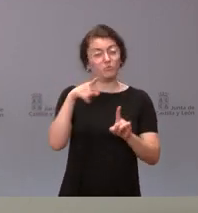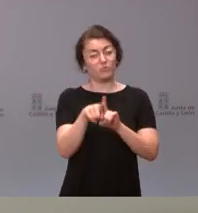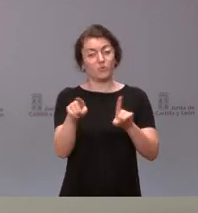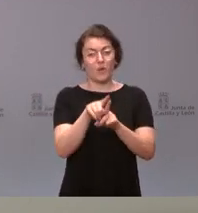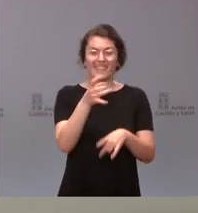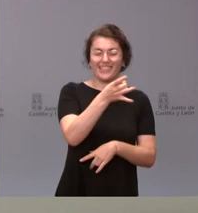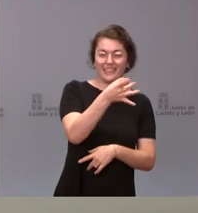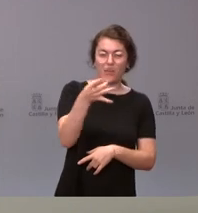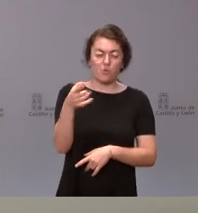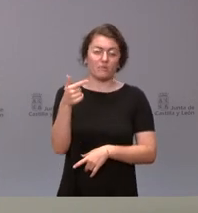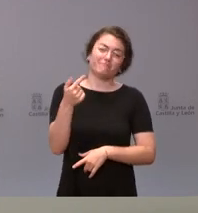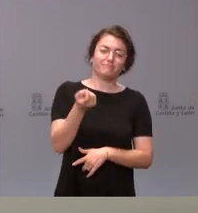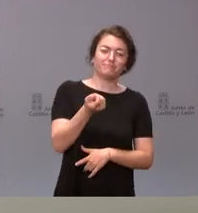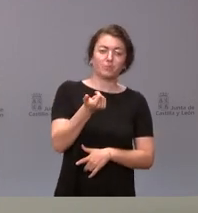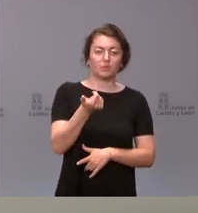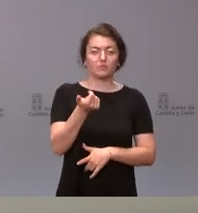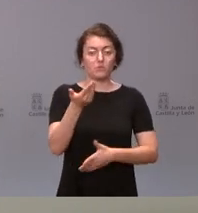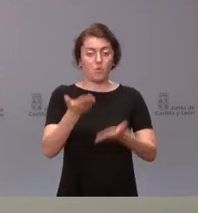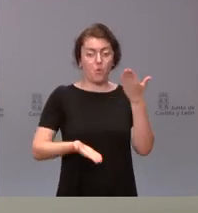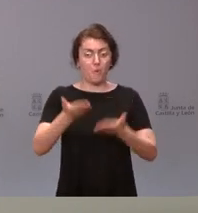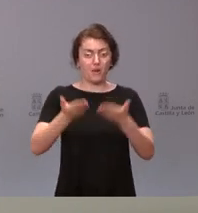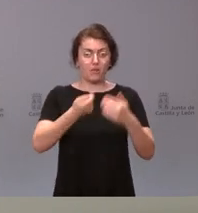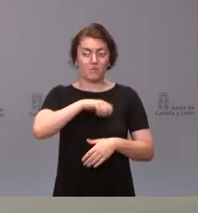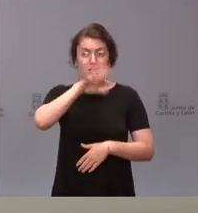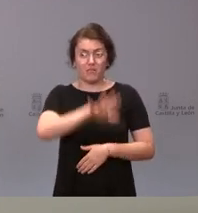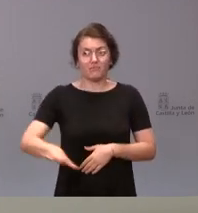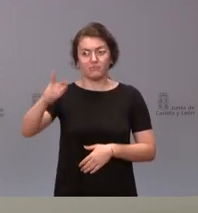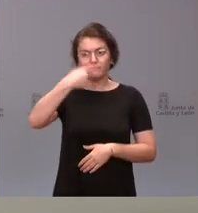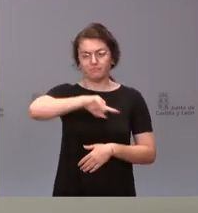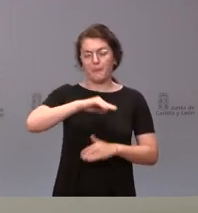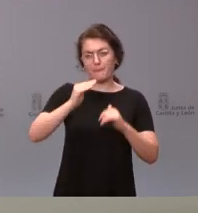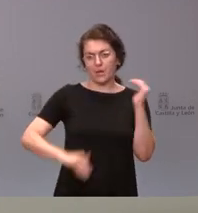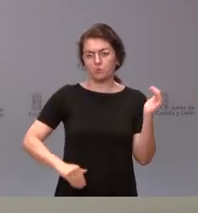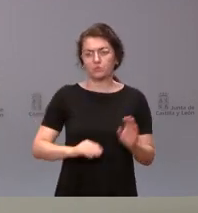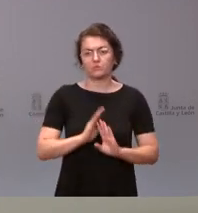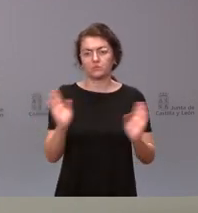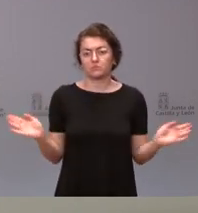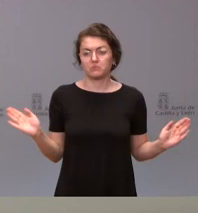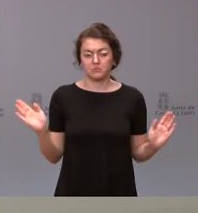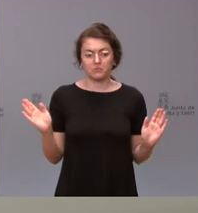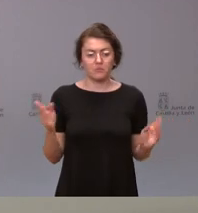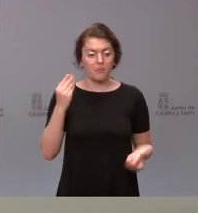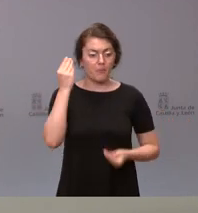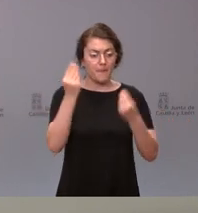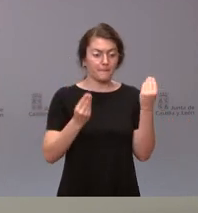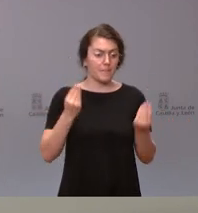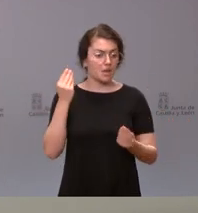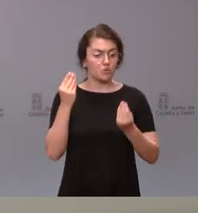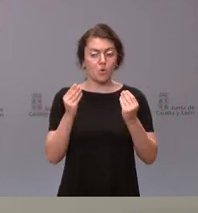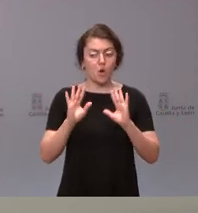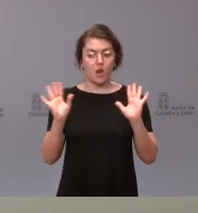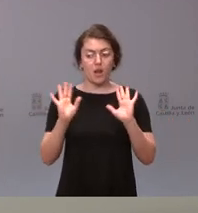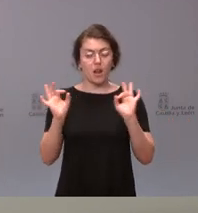como es el caso de Castilla y León, que estando en lo que es la media del conjunto nacional. Y, sin más, creo que no tengo ninguna cuestión previa que